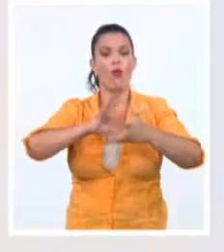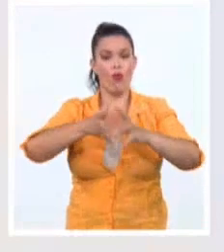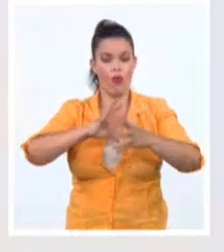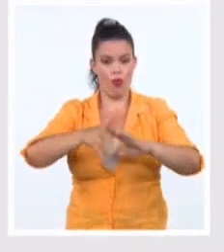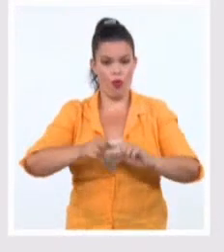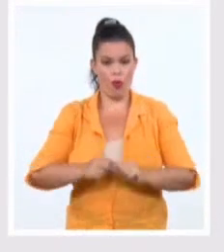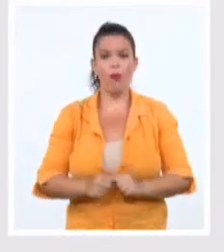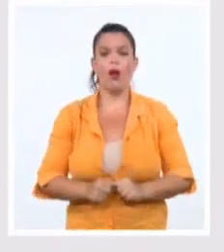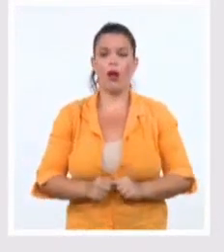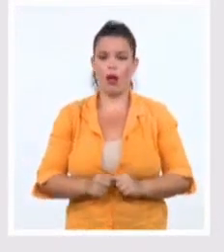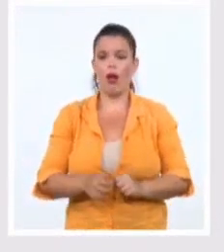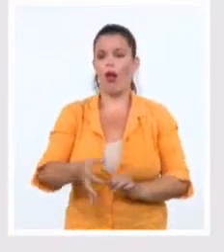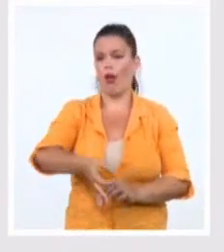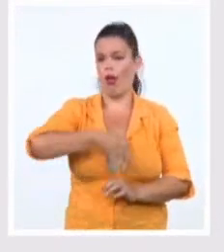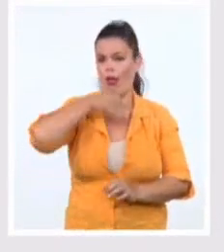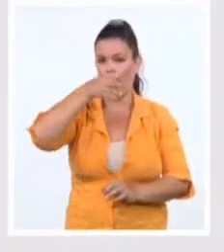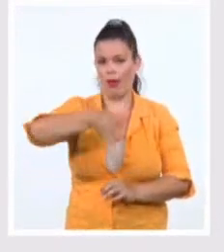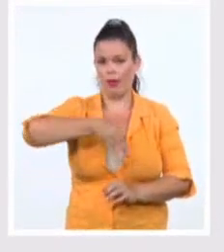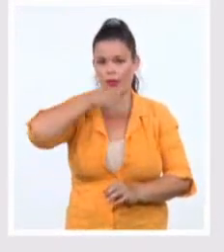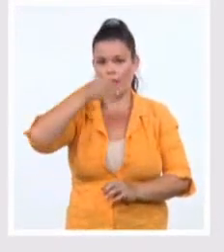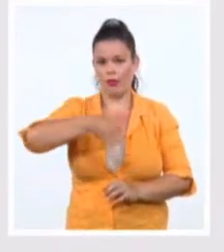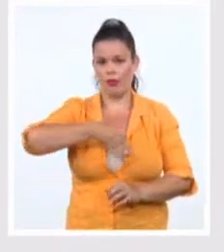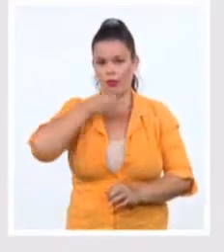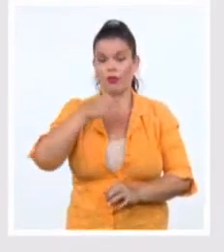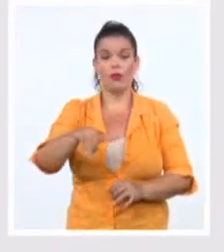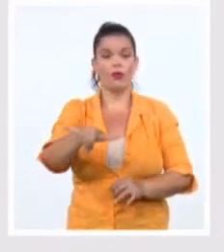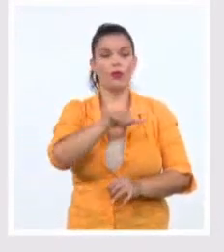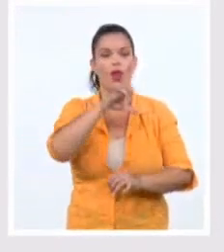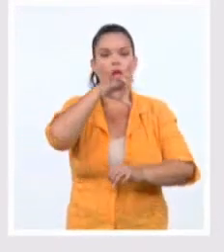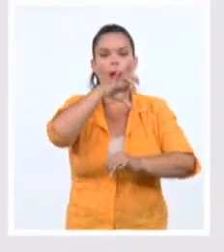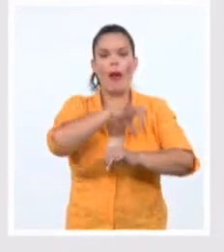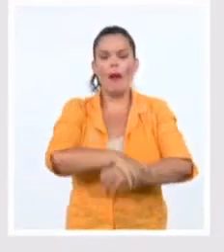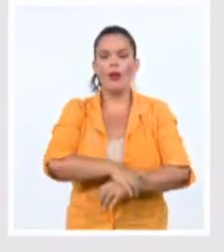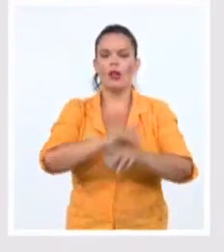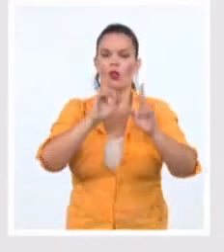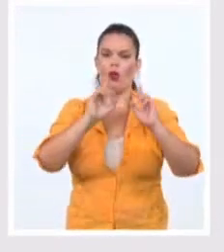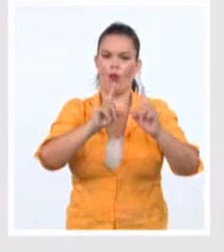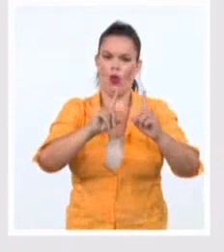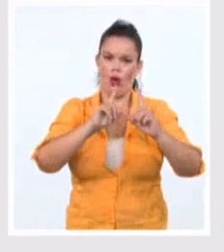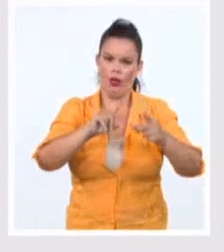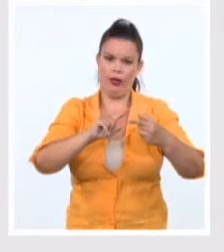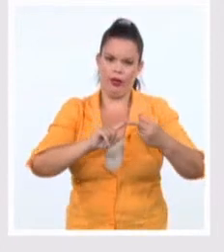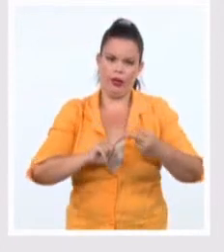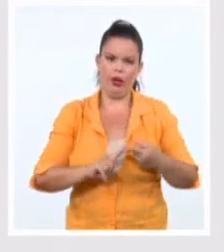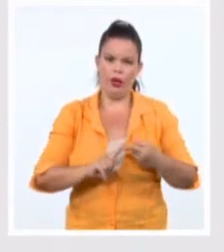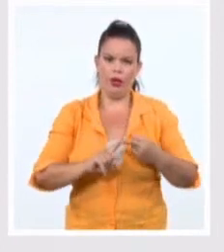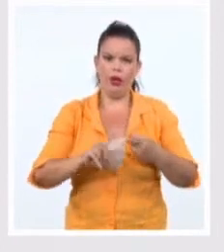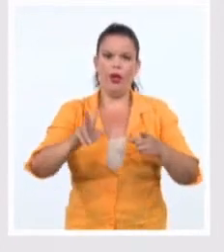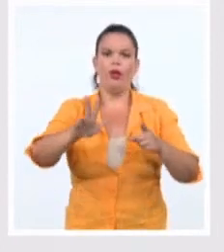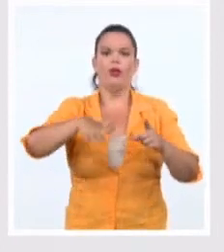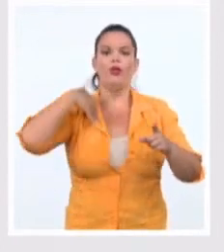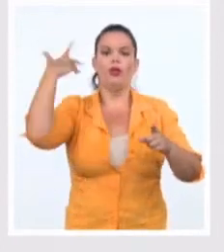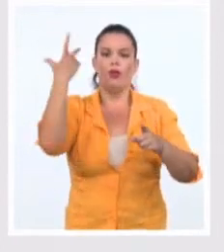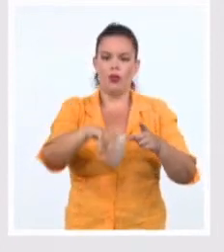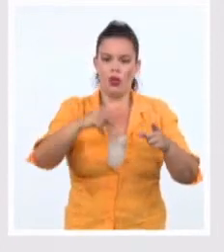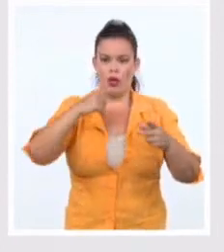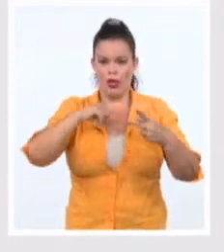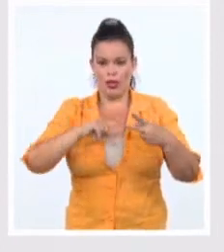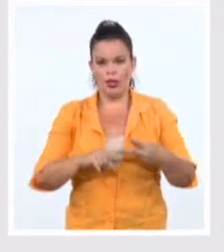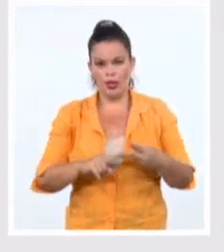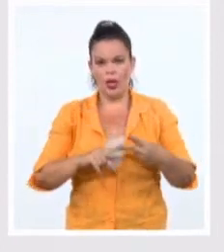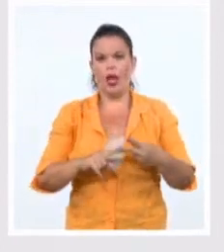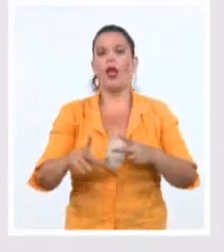hablan de supuestos presos políticos, de violencia, de diálogo. Cuando se habla de